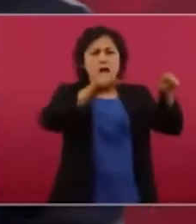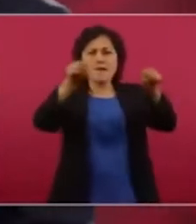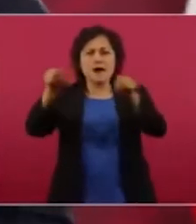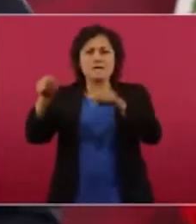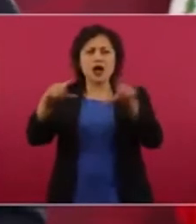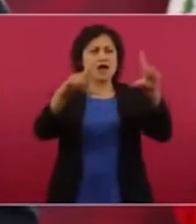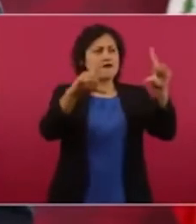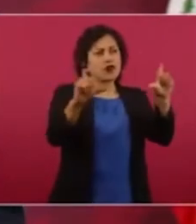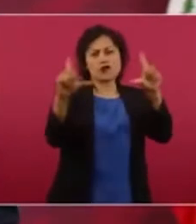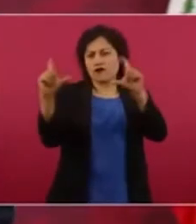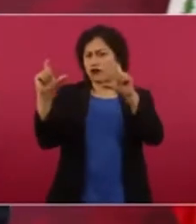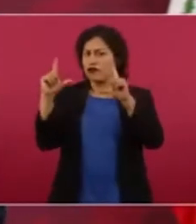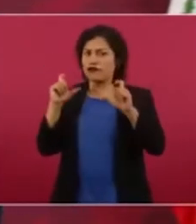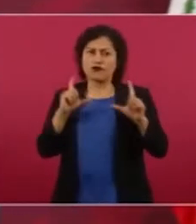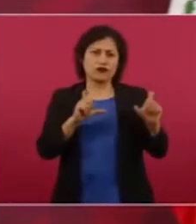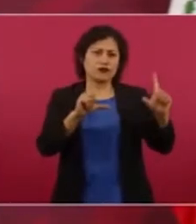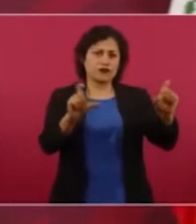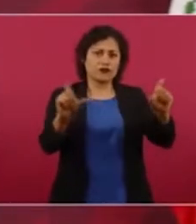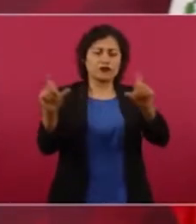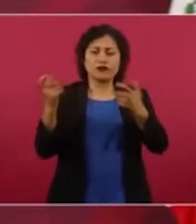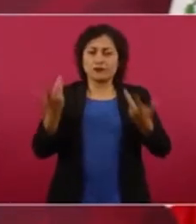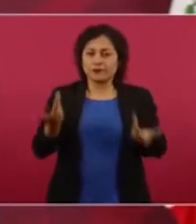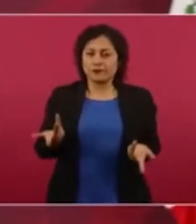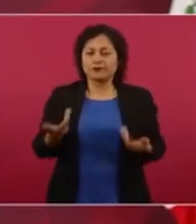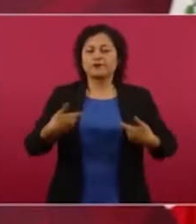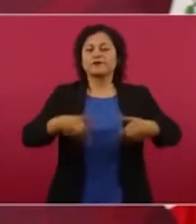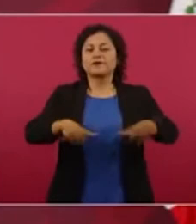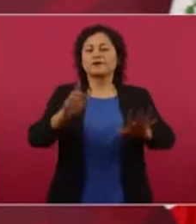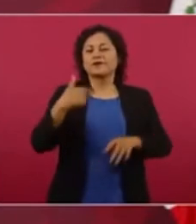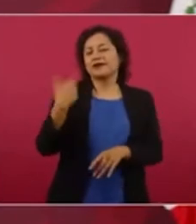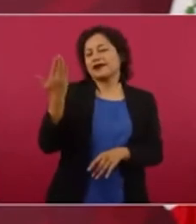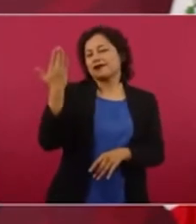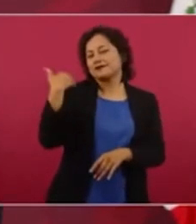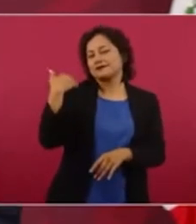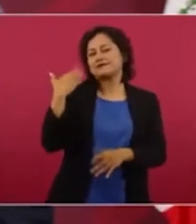a eh